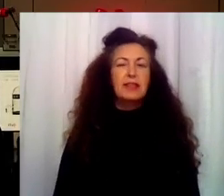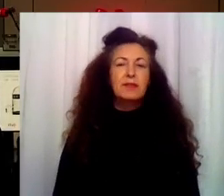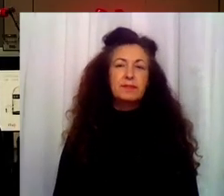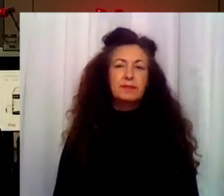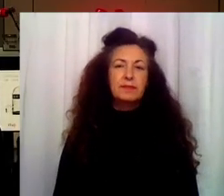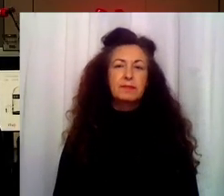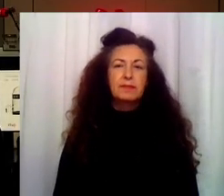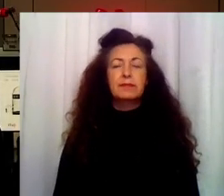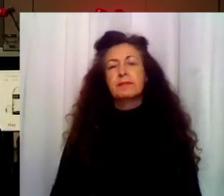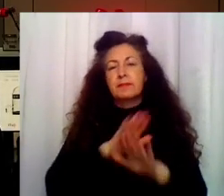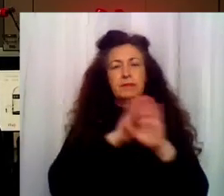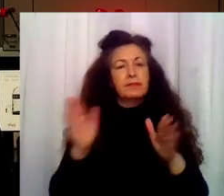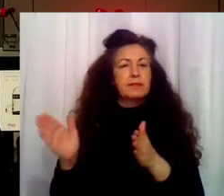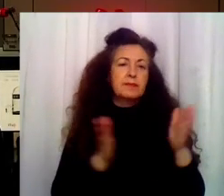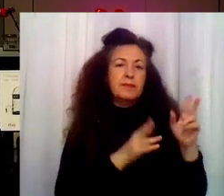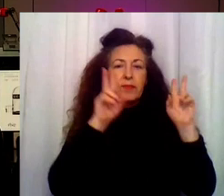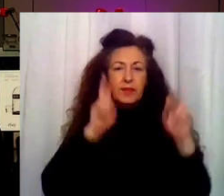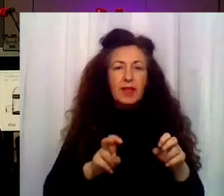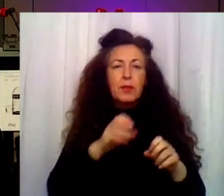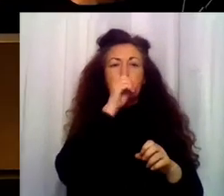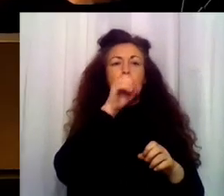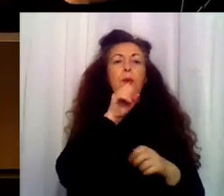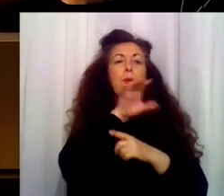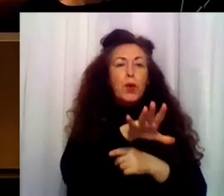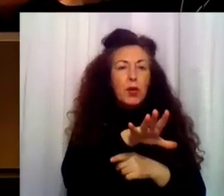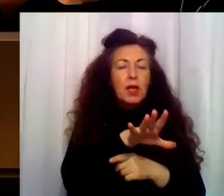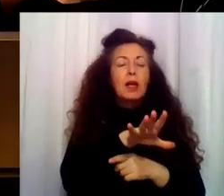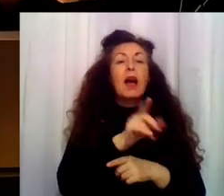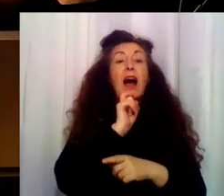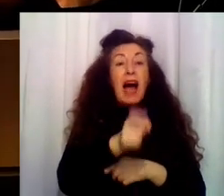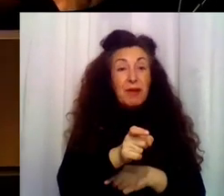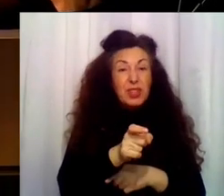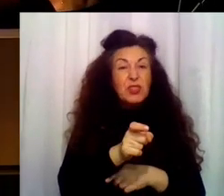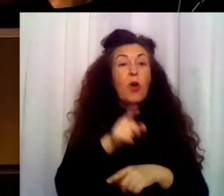Se recuerda a los internos la obligación de no gritar en horario de descanso.